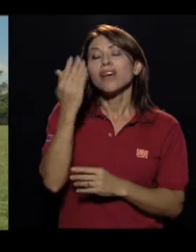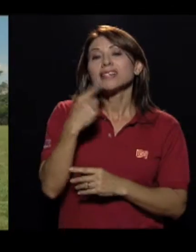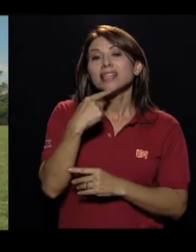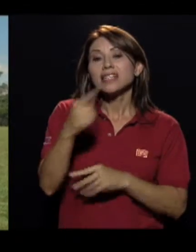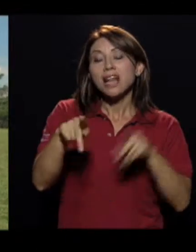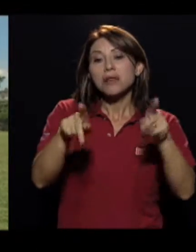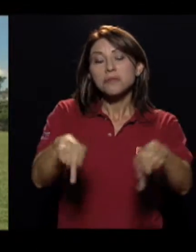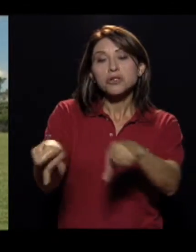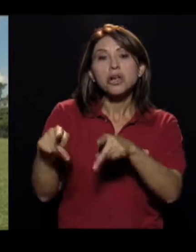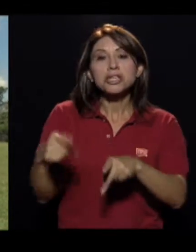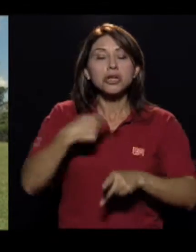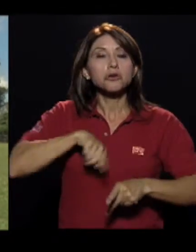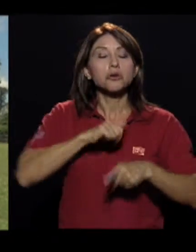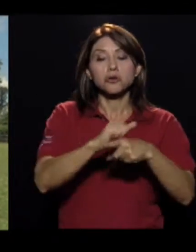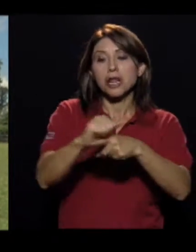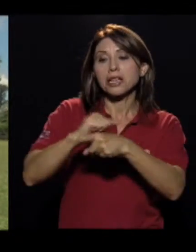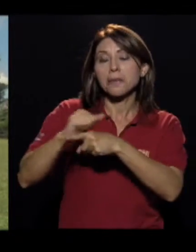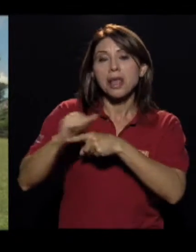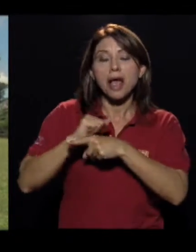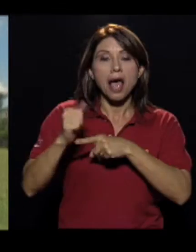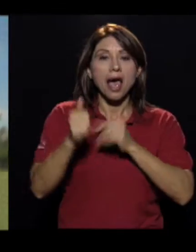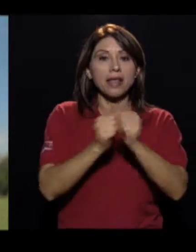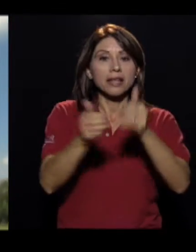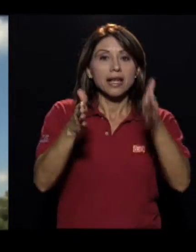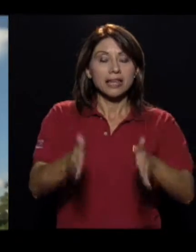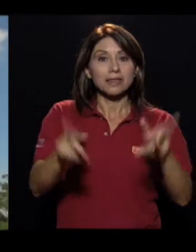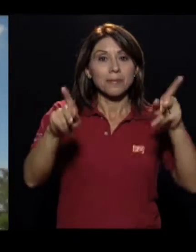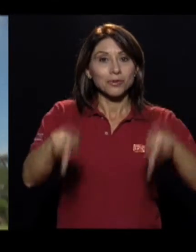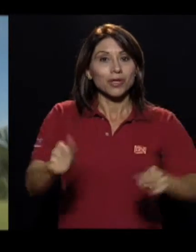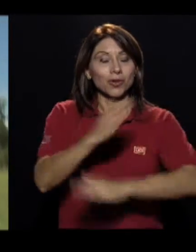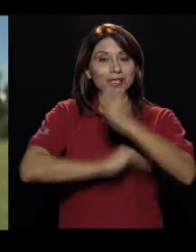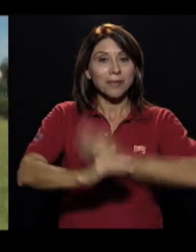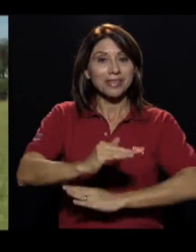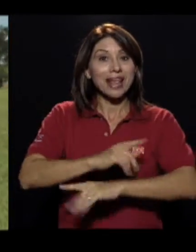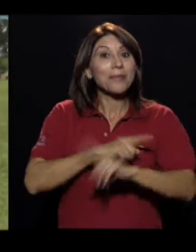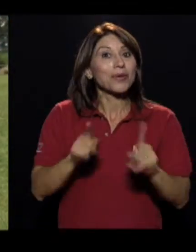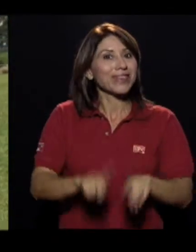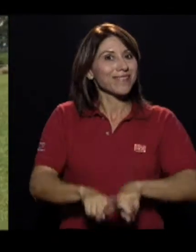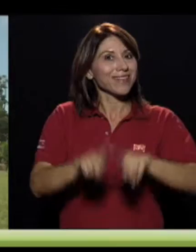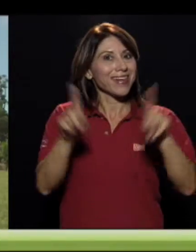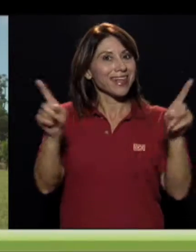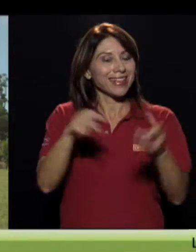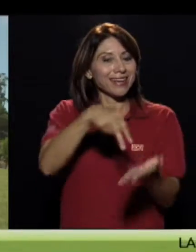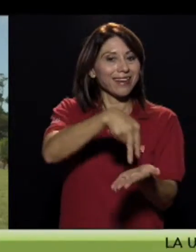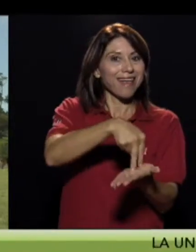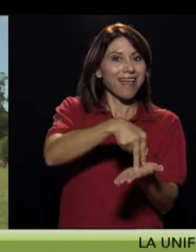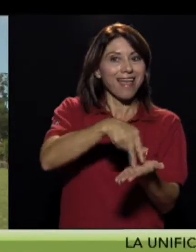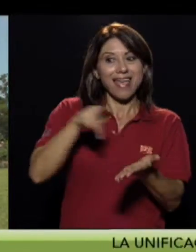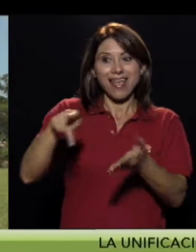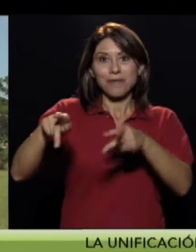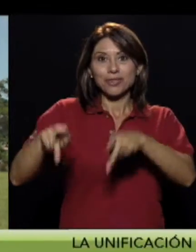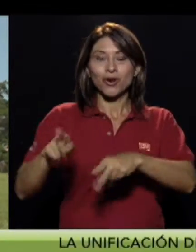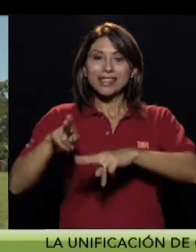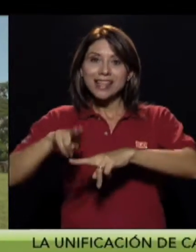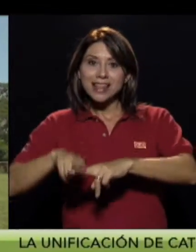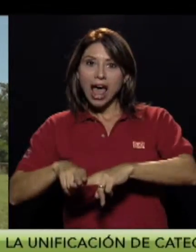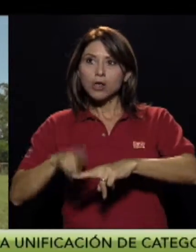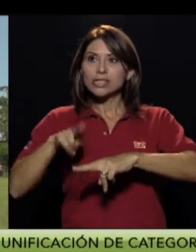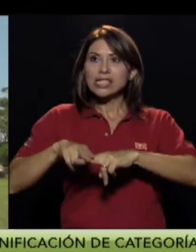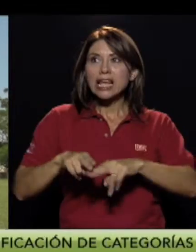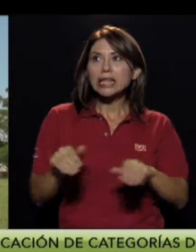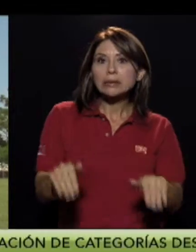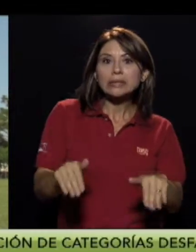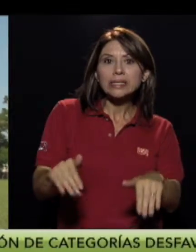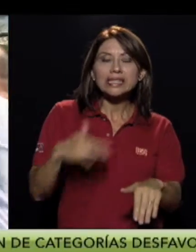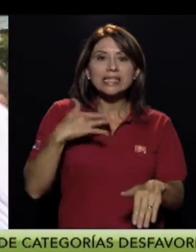convencional, nosotros entrenamos a atletas convencionales, pero cuando usted se sienta en esa silla y usted siente que la espalda no le da,